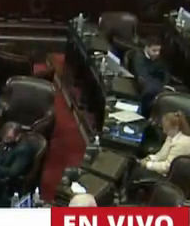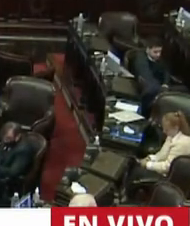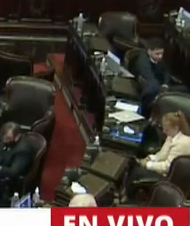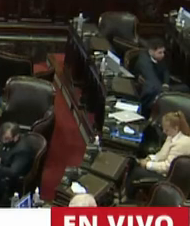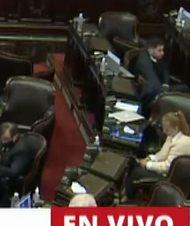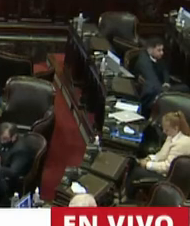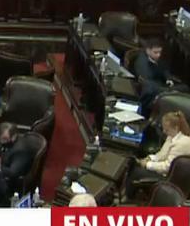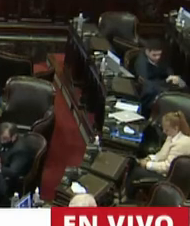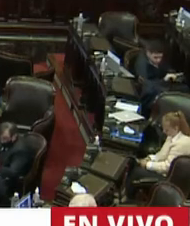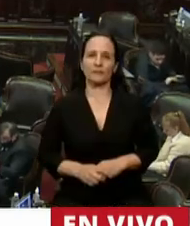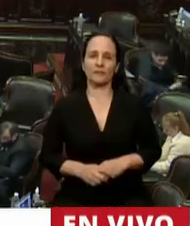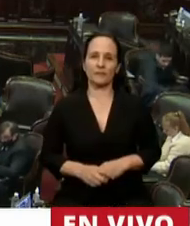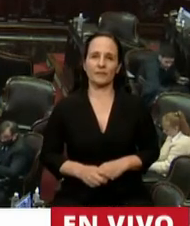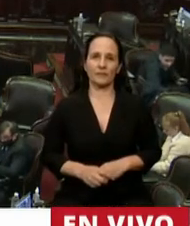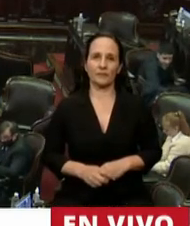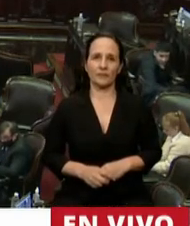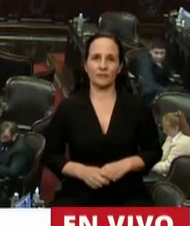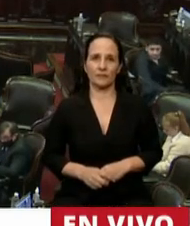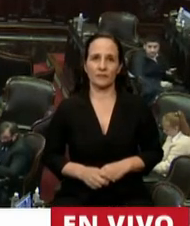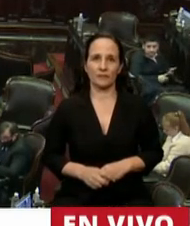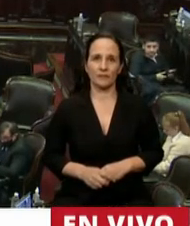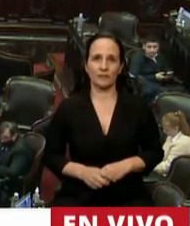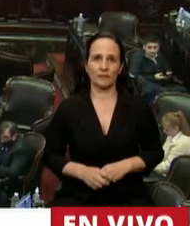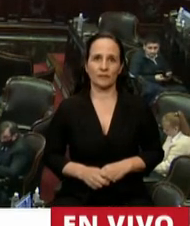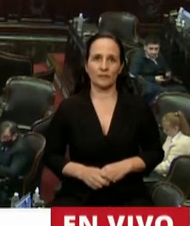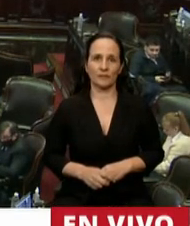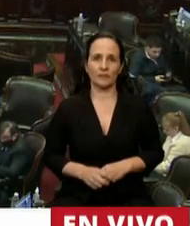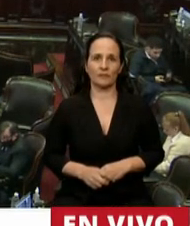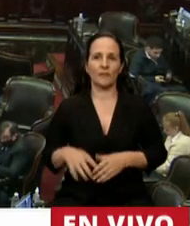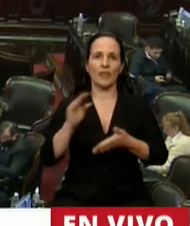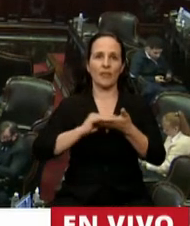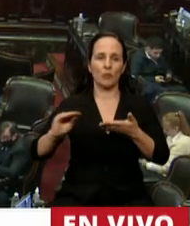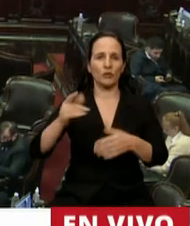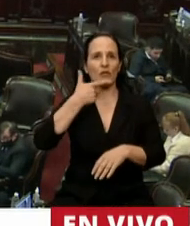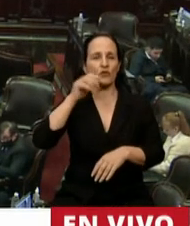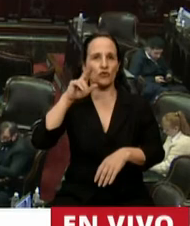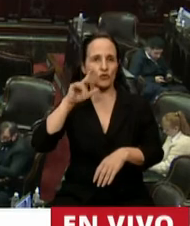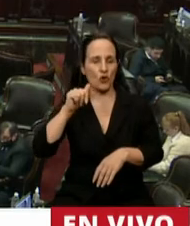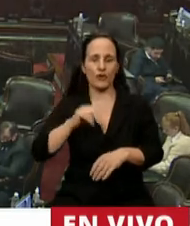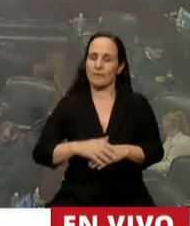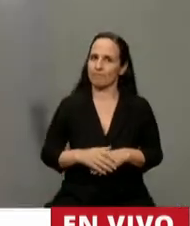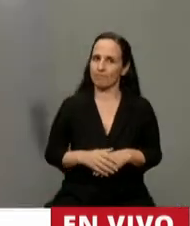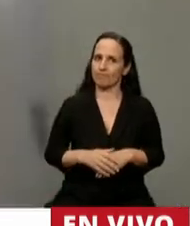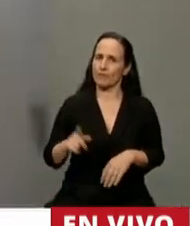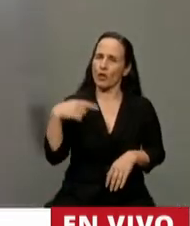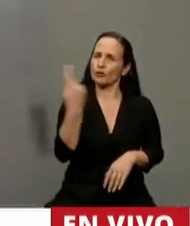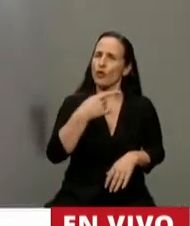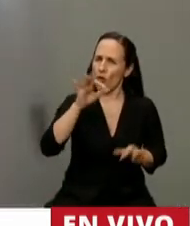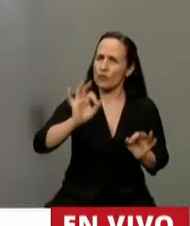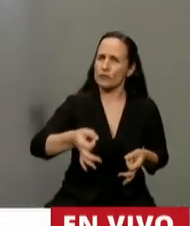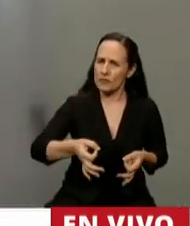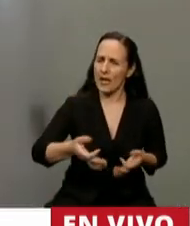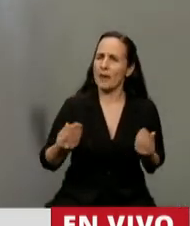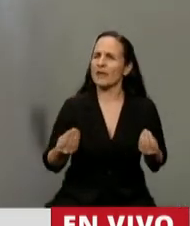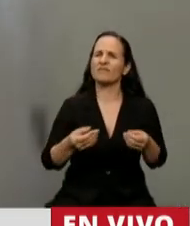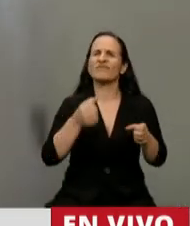Gracias, señor presidente. Como todos sabemos, la destrucción del empleo y del entramado económico-productivo de la Argentina no